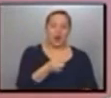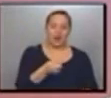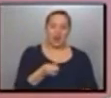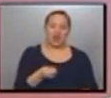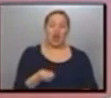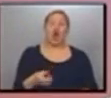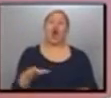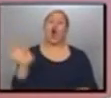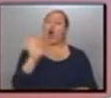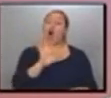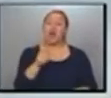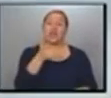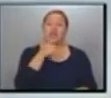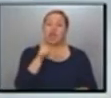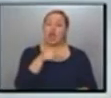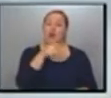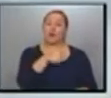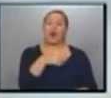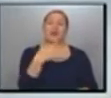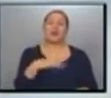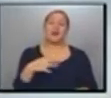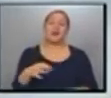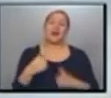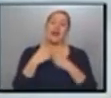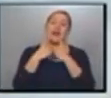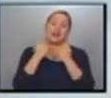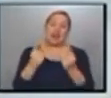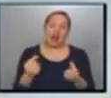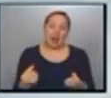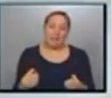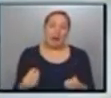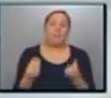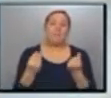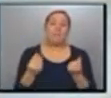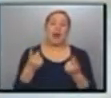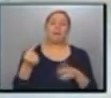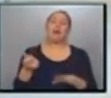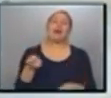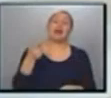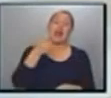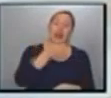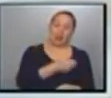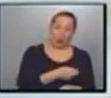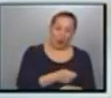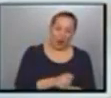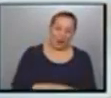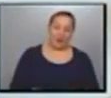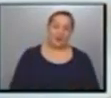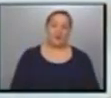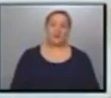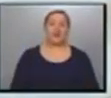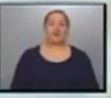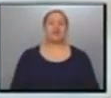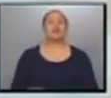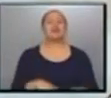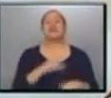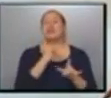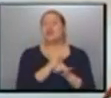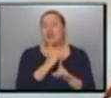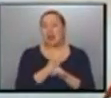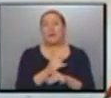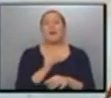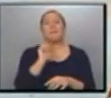O si no te lo reintegran, vos vas a tener que reclamar para el reintegro. Ahora, siempre la recomendación es